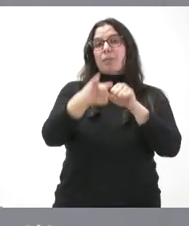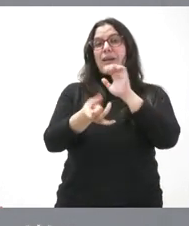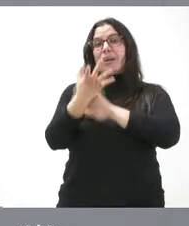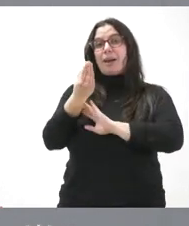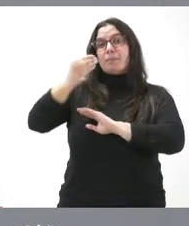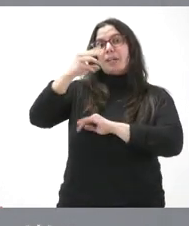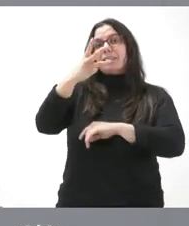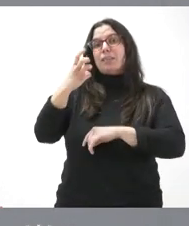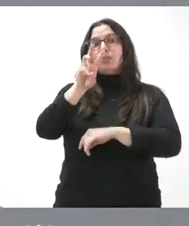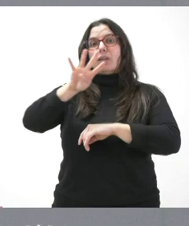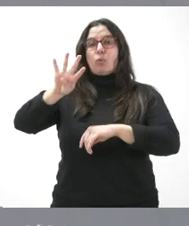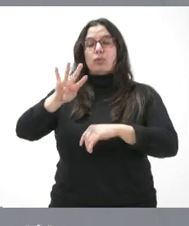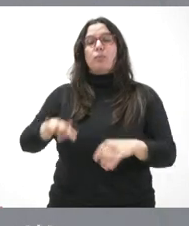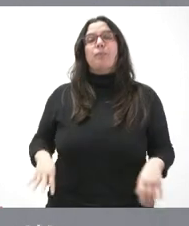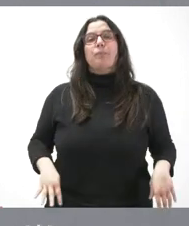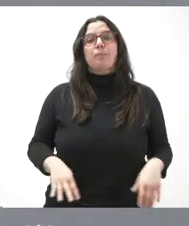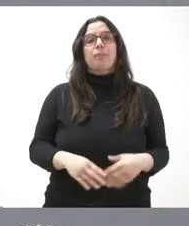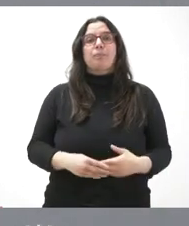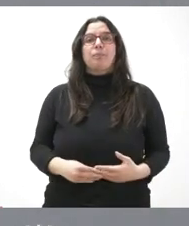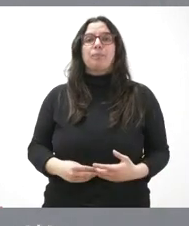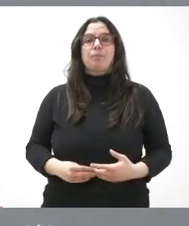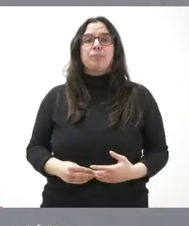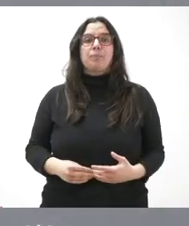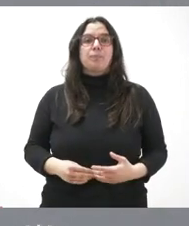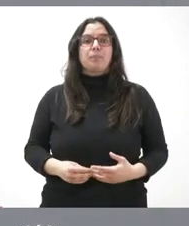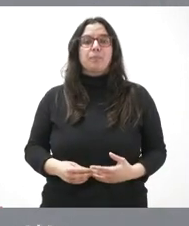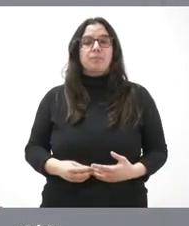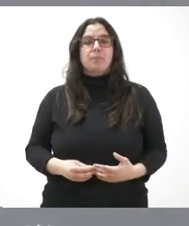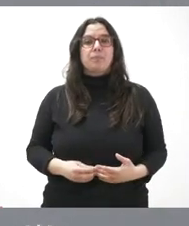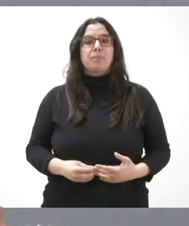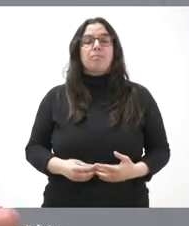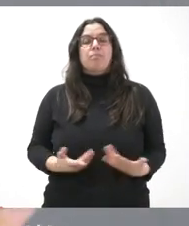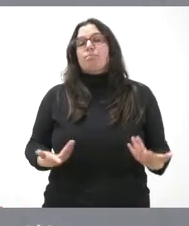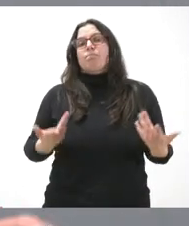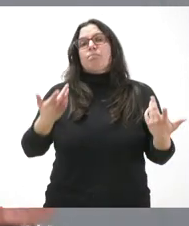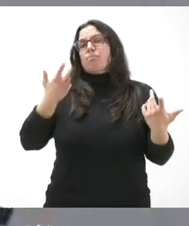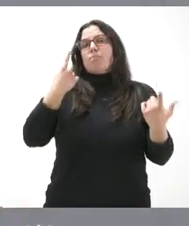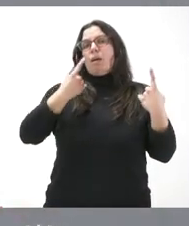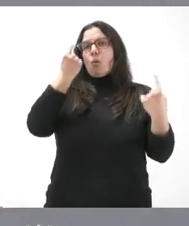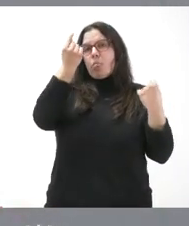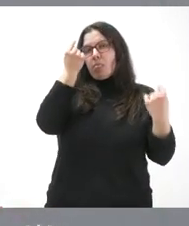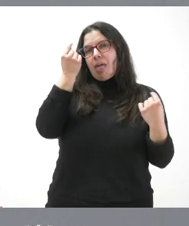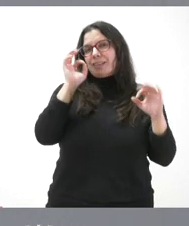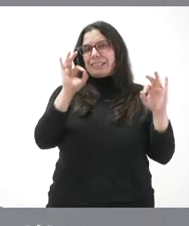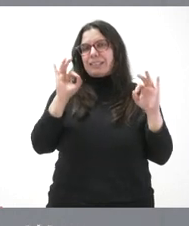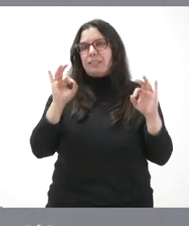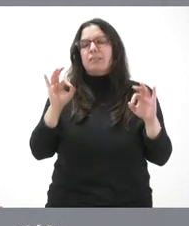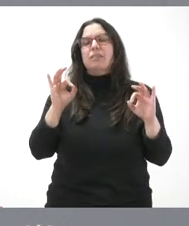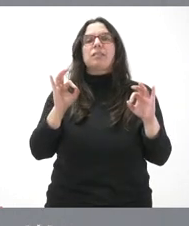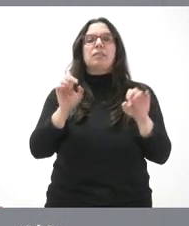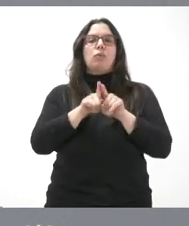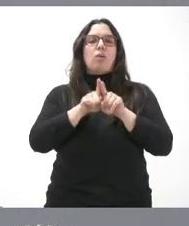334 puestos de trabajo nuevos. Por señalarles algunos datos específicos de esta